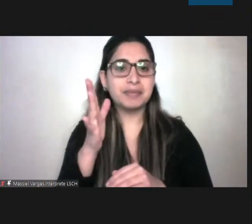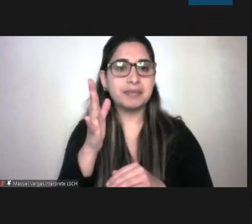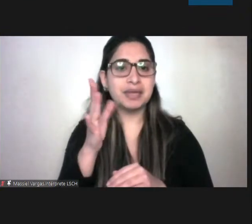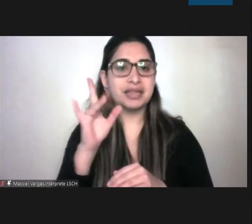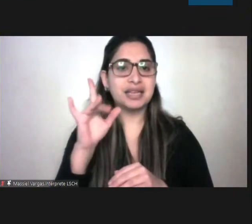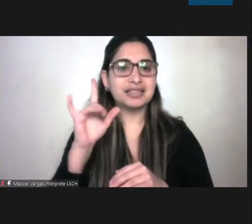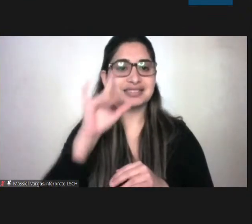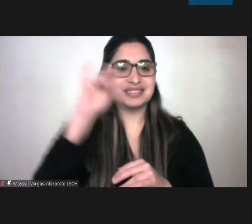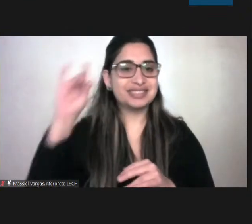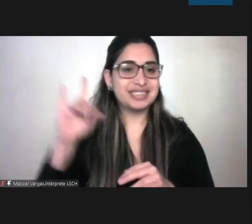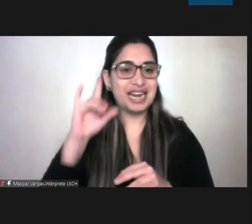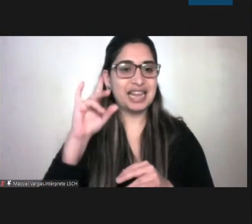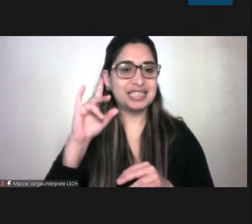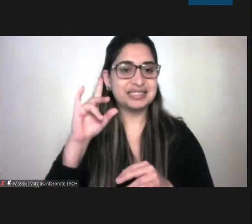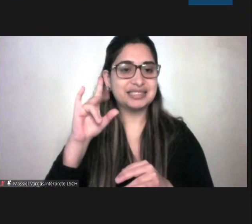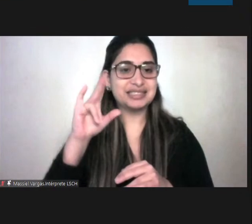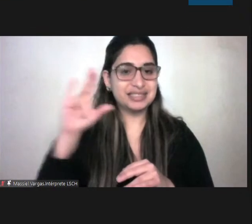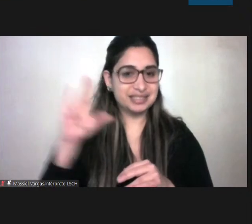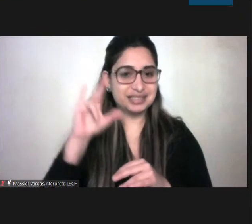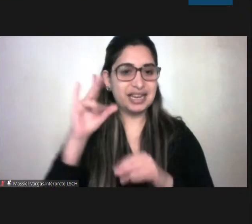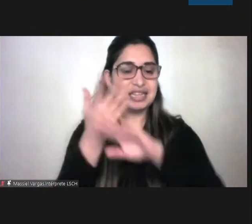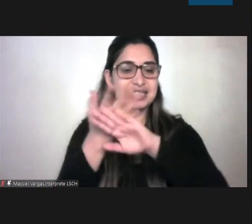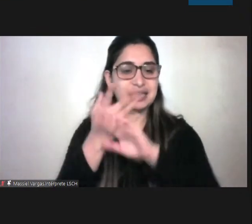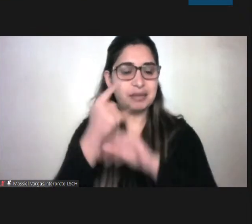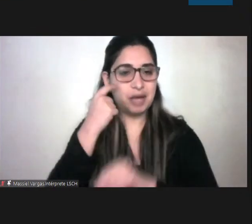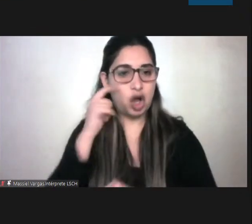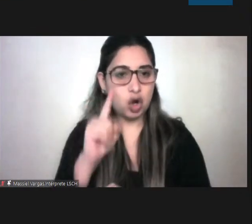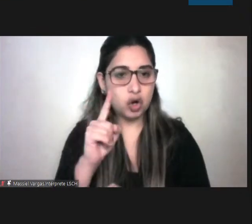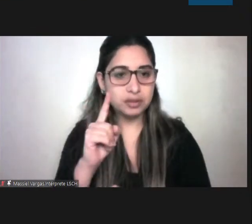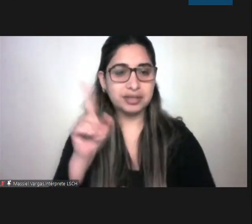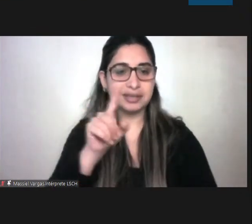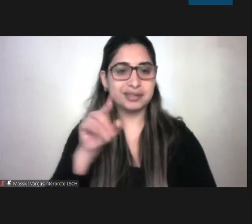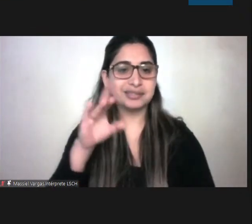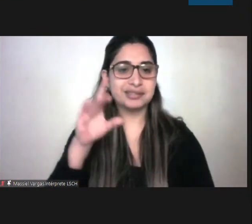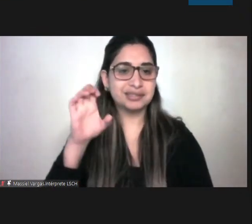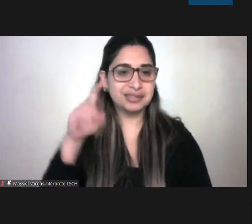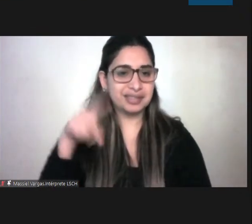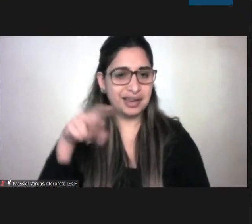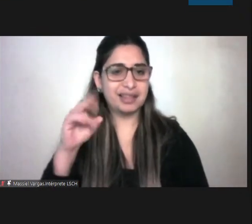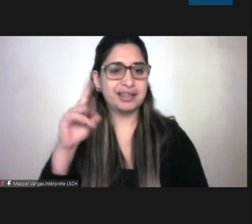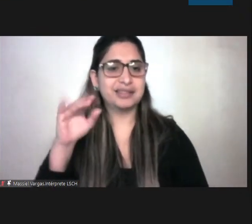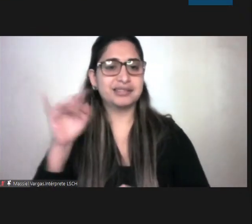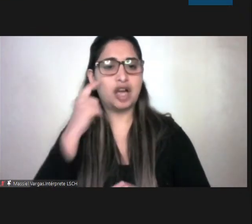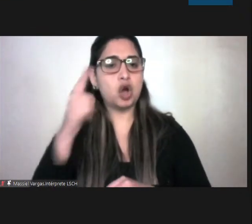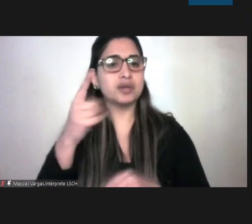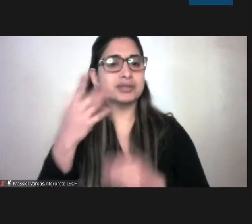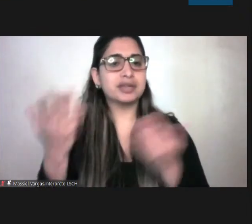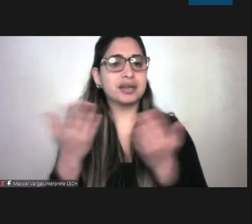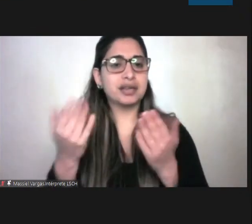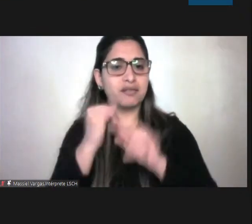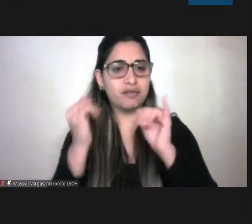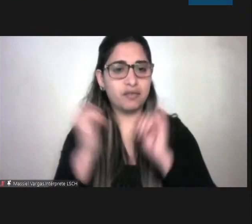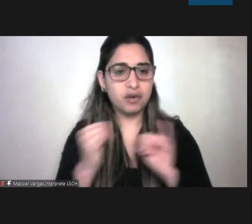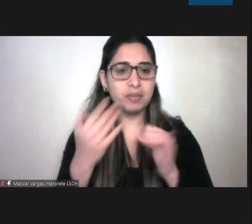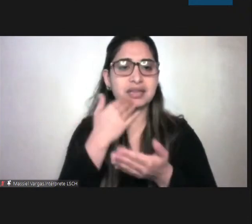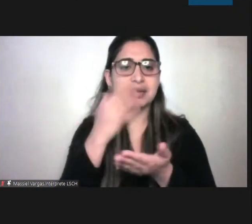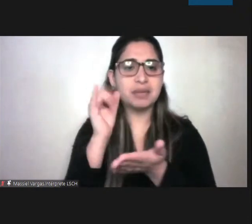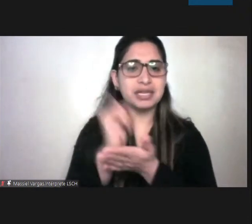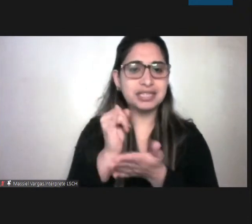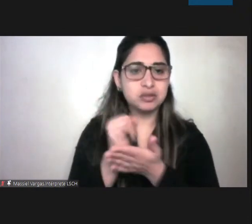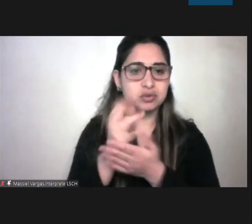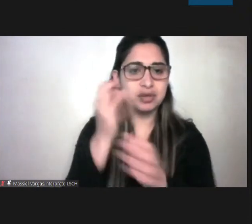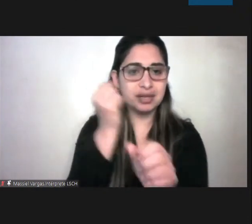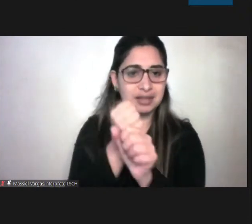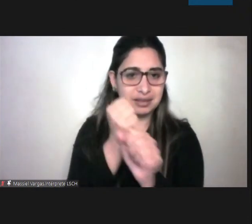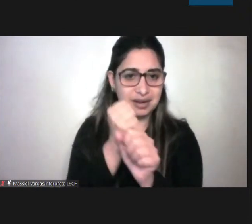puede ser una oportunidad de conocer iniciativas que se están dando a nivel local y sobre todo las instituciones que están trabajando a nivel